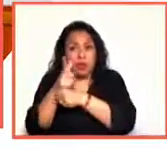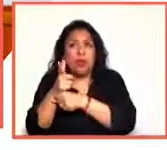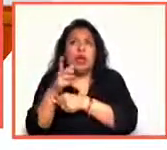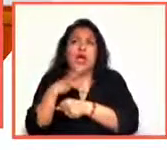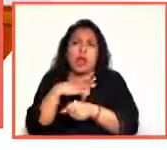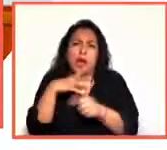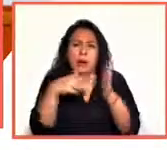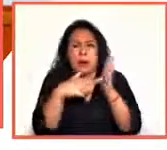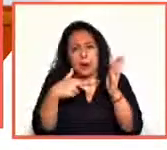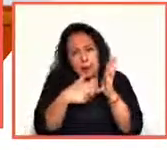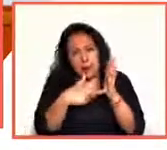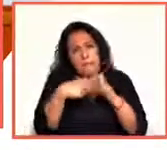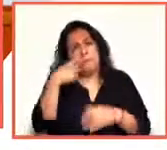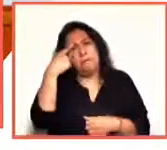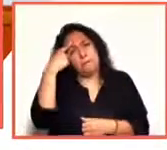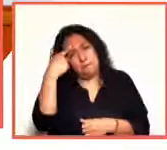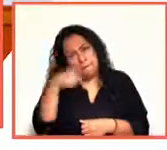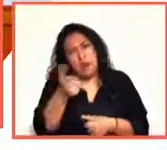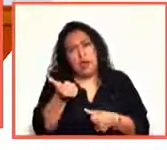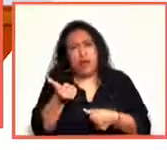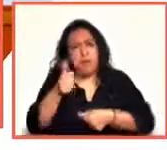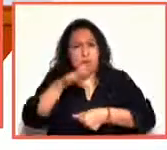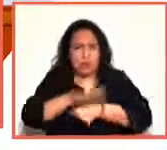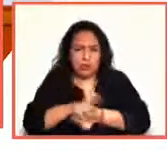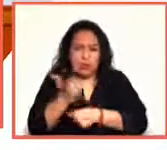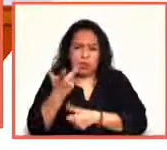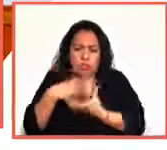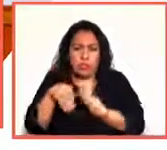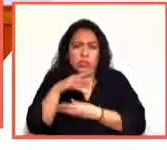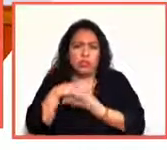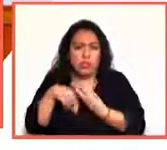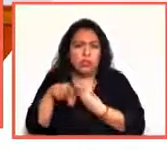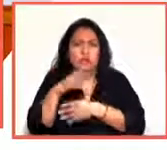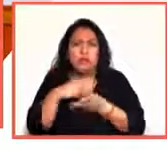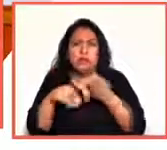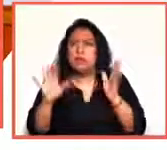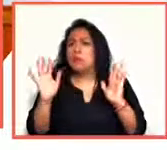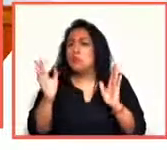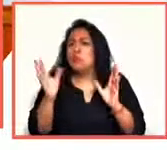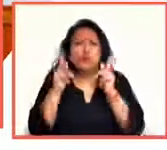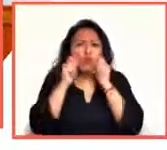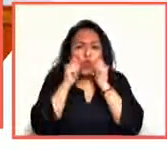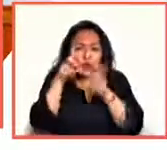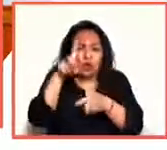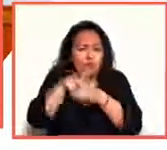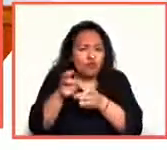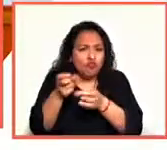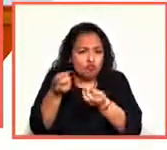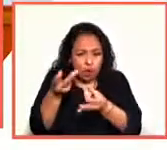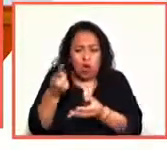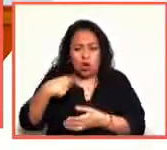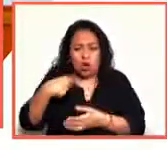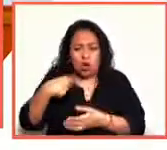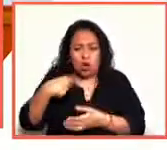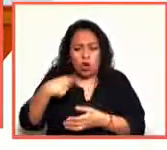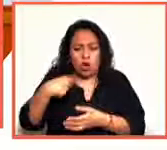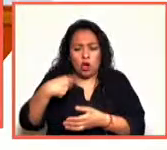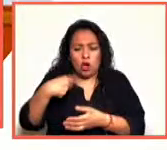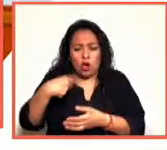para administrar ese recurso, aunque sea una donación. Entonces nos dicen que para